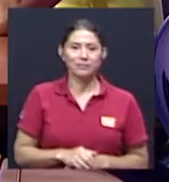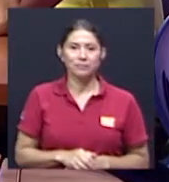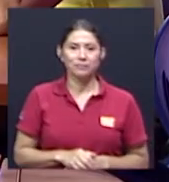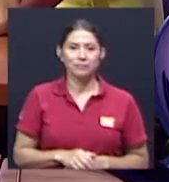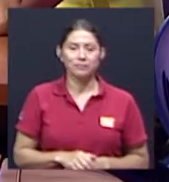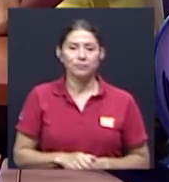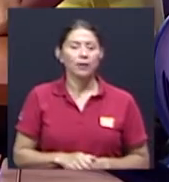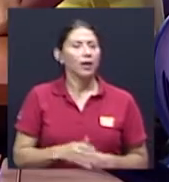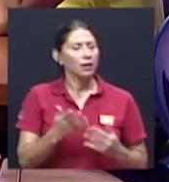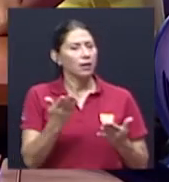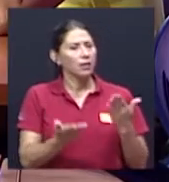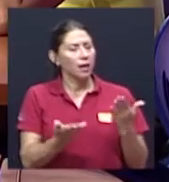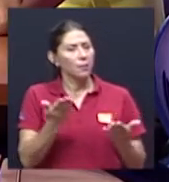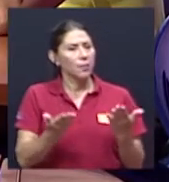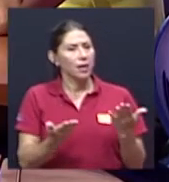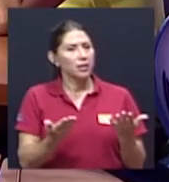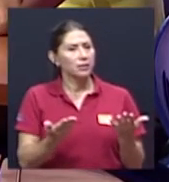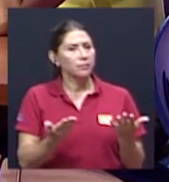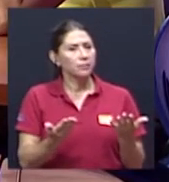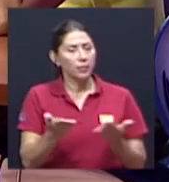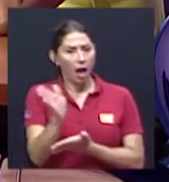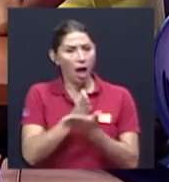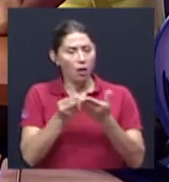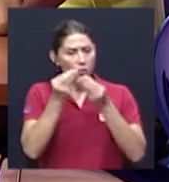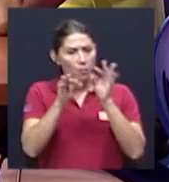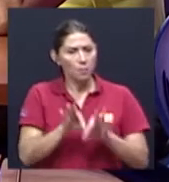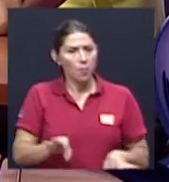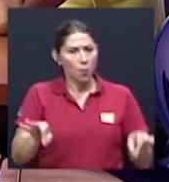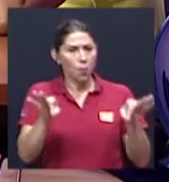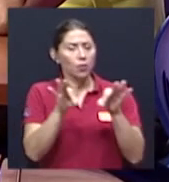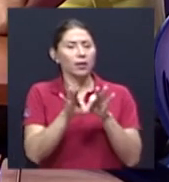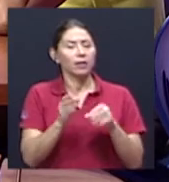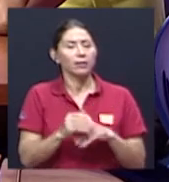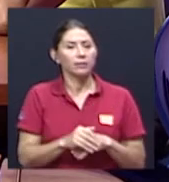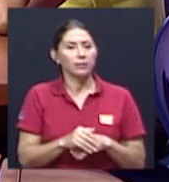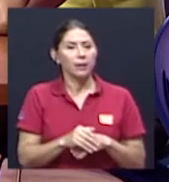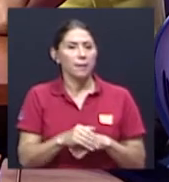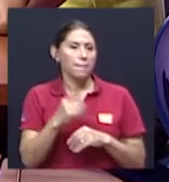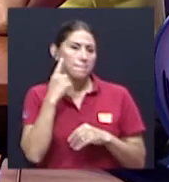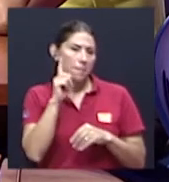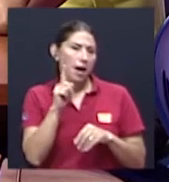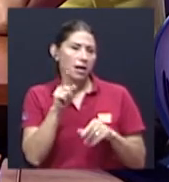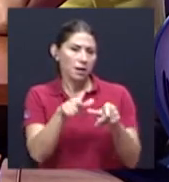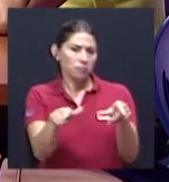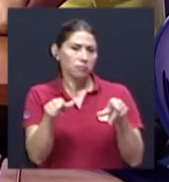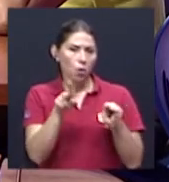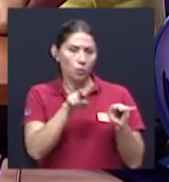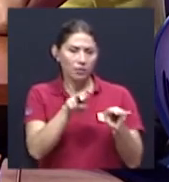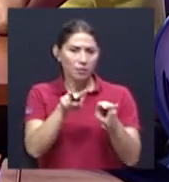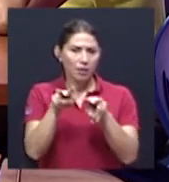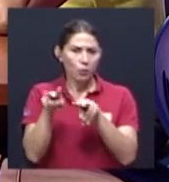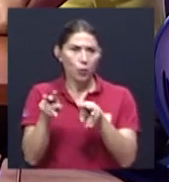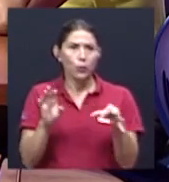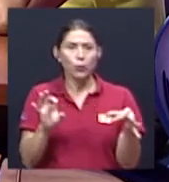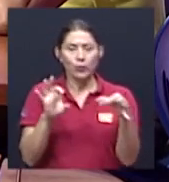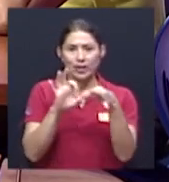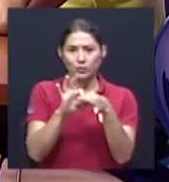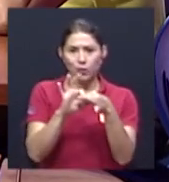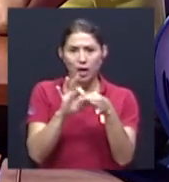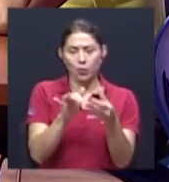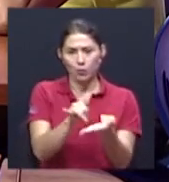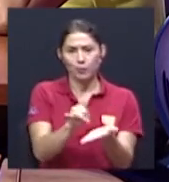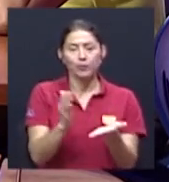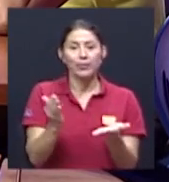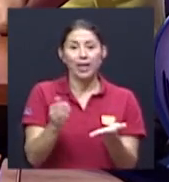tal vez es un dato importante, también para el observatorio, relacionado con lo que es el observatorio, es que este